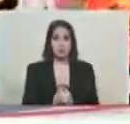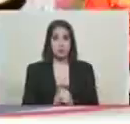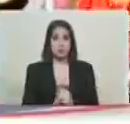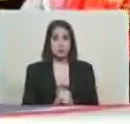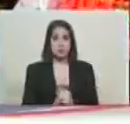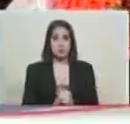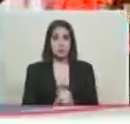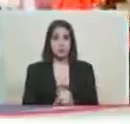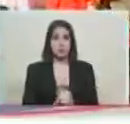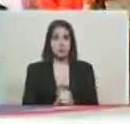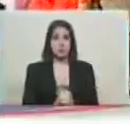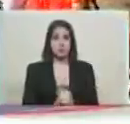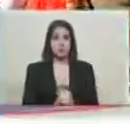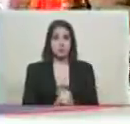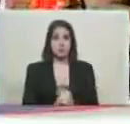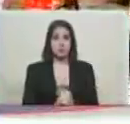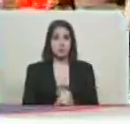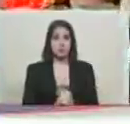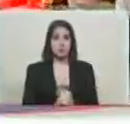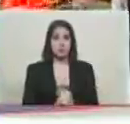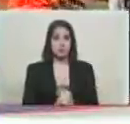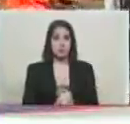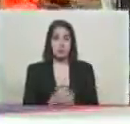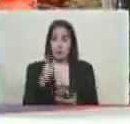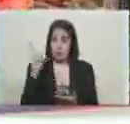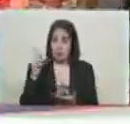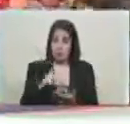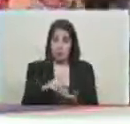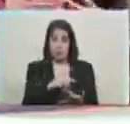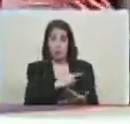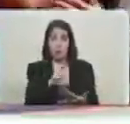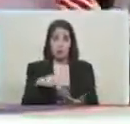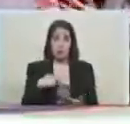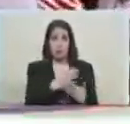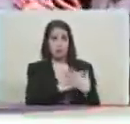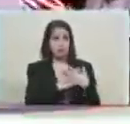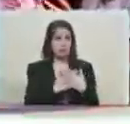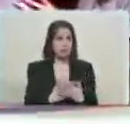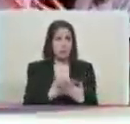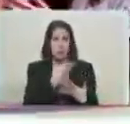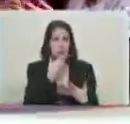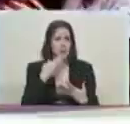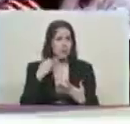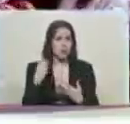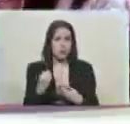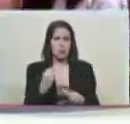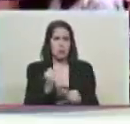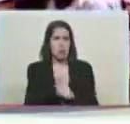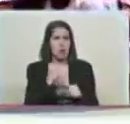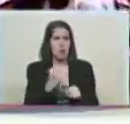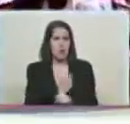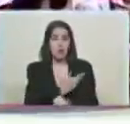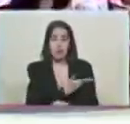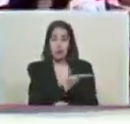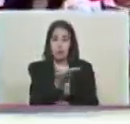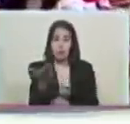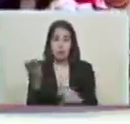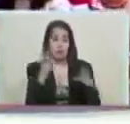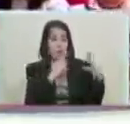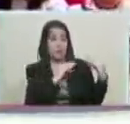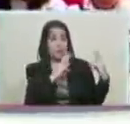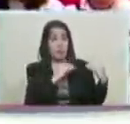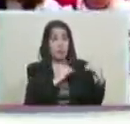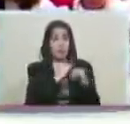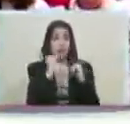Bueno, presidente, aquí estamos. Cuente usted con esta juventud que seguirá trabajando por el futuro, por la esperanza